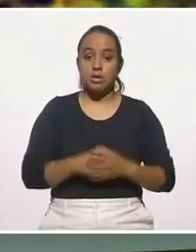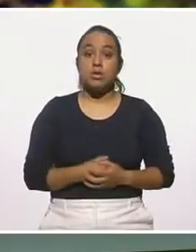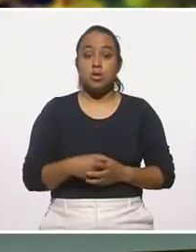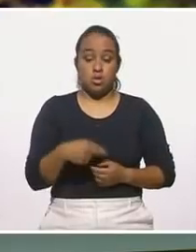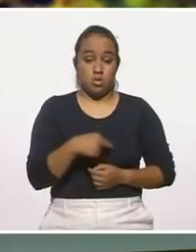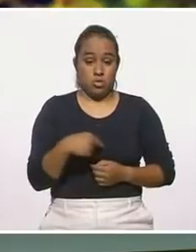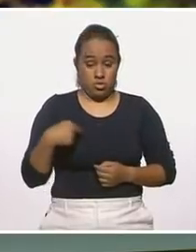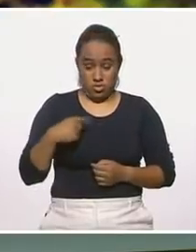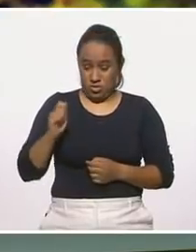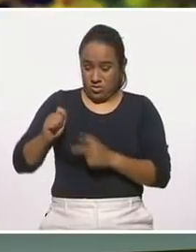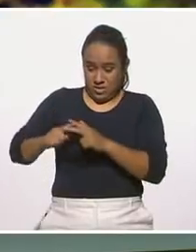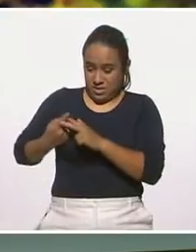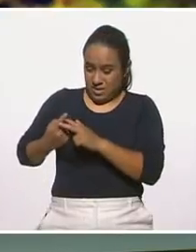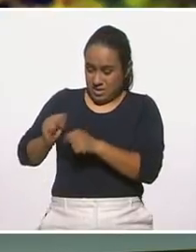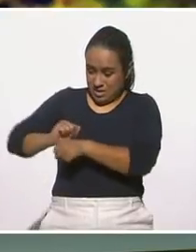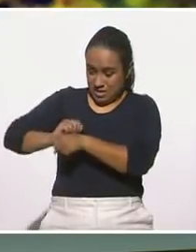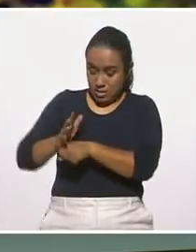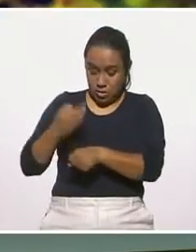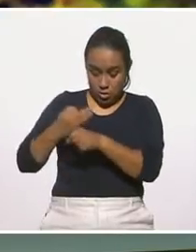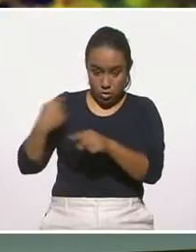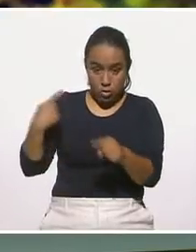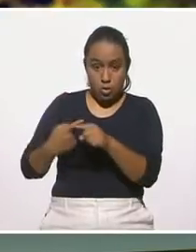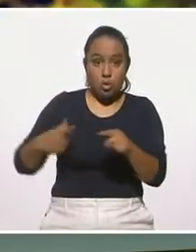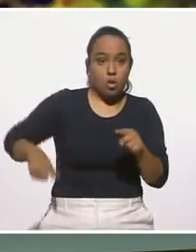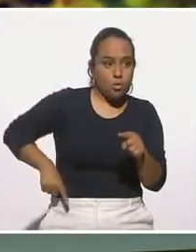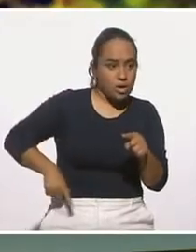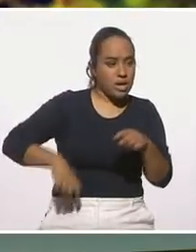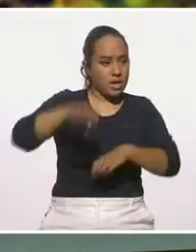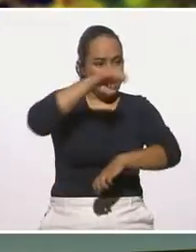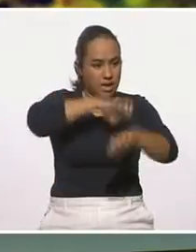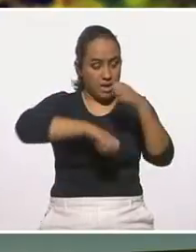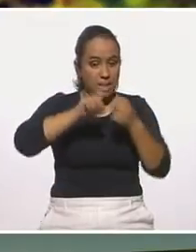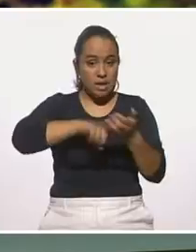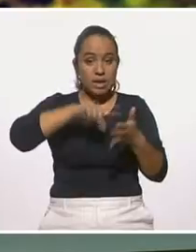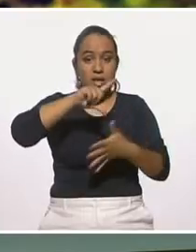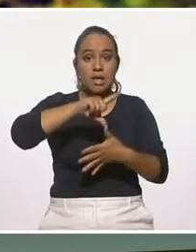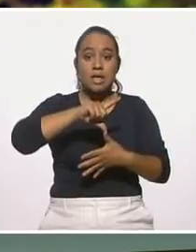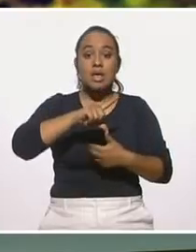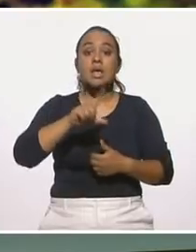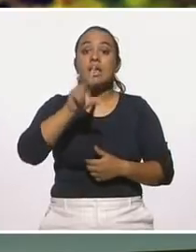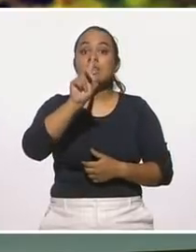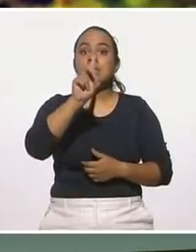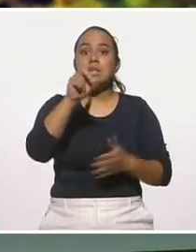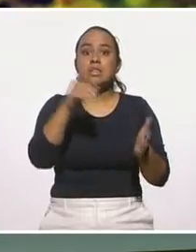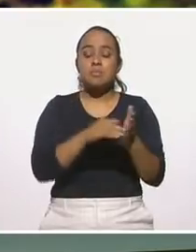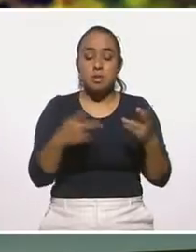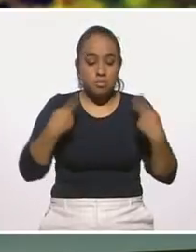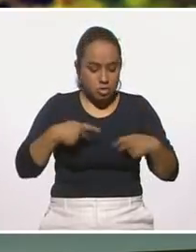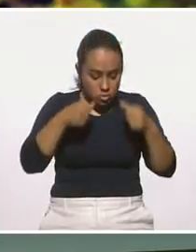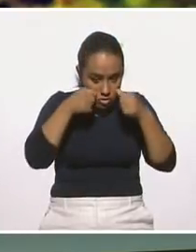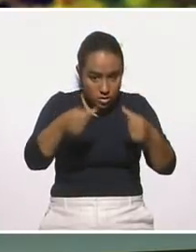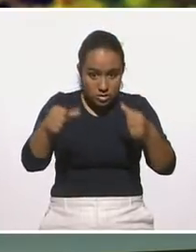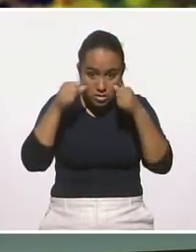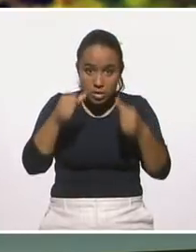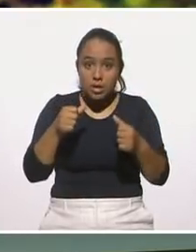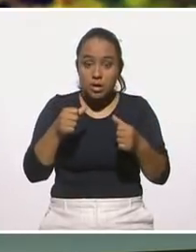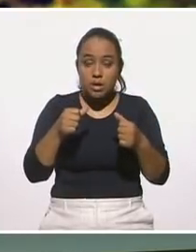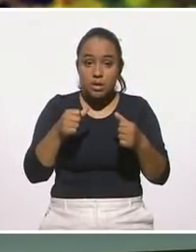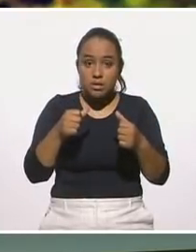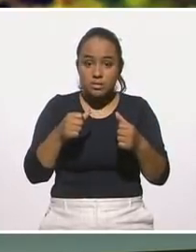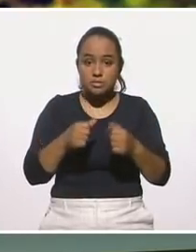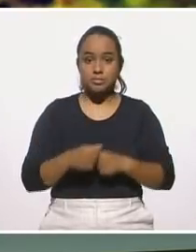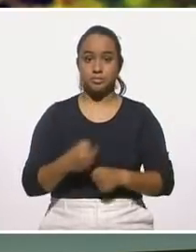Nosotros desde que inició la pandemia hasta ahorita, entre gobierno, empresas, en Latinoamérica, llevamos como 30 mil personas atendidas. Y el proceso es que